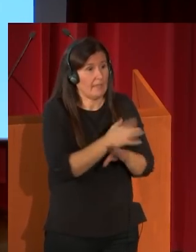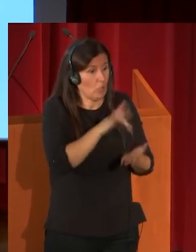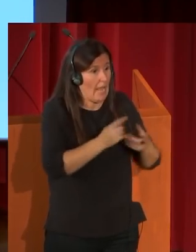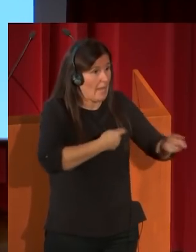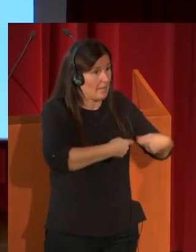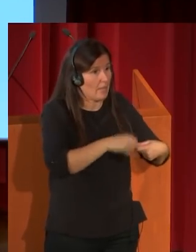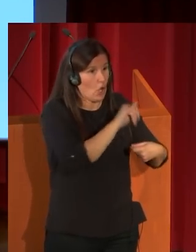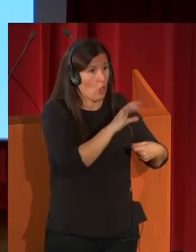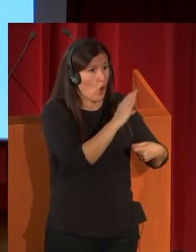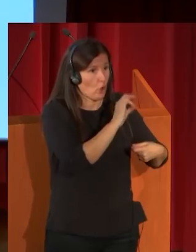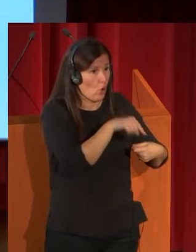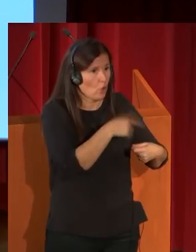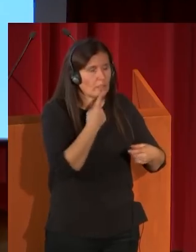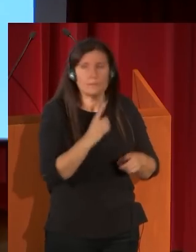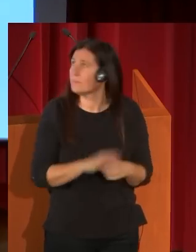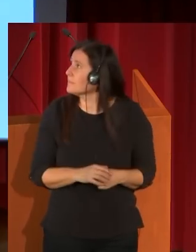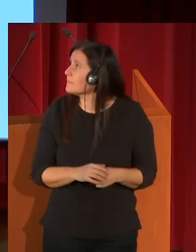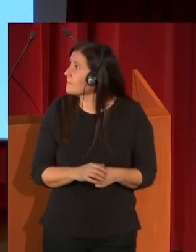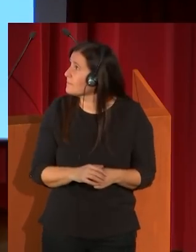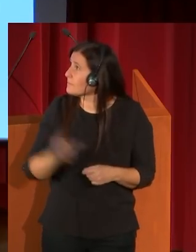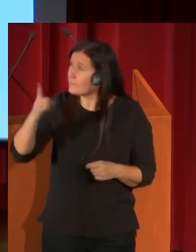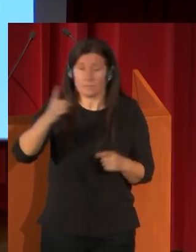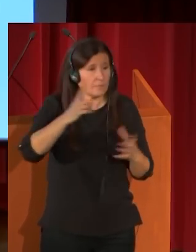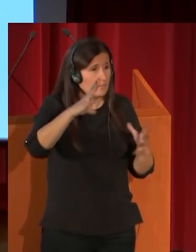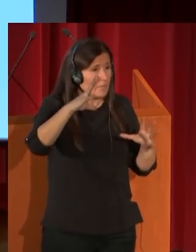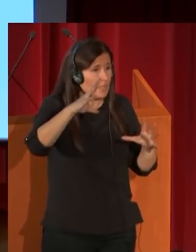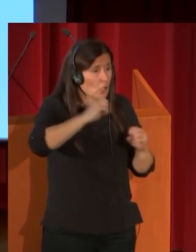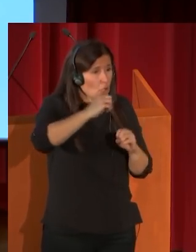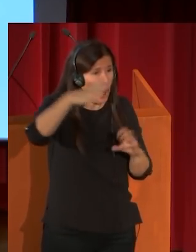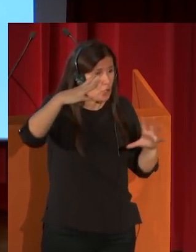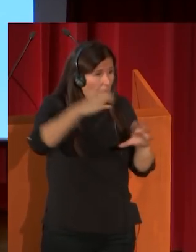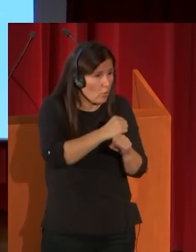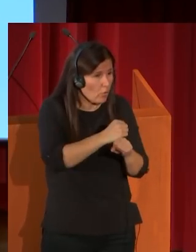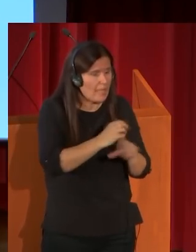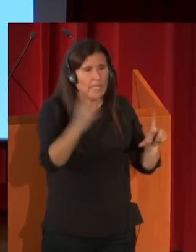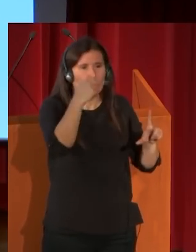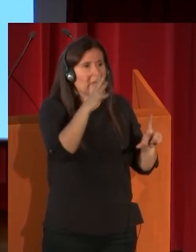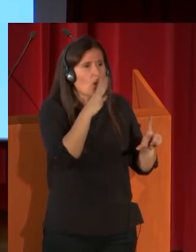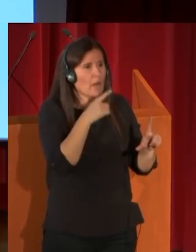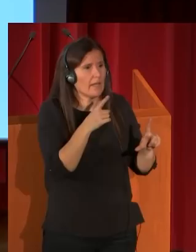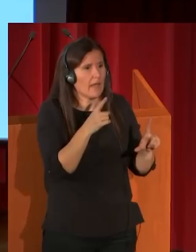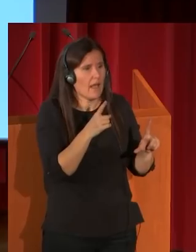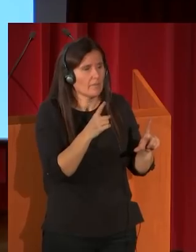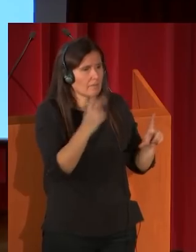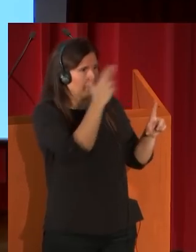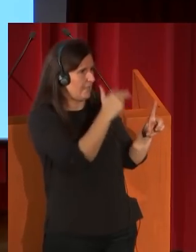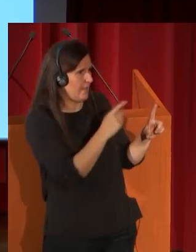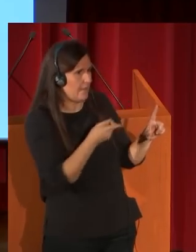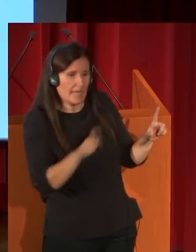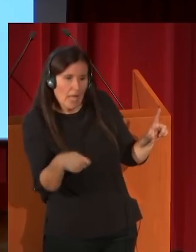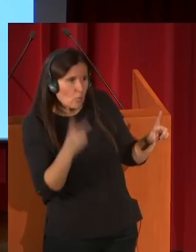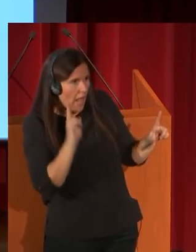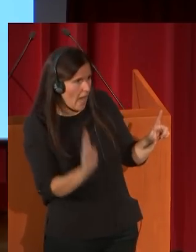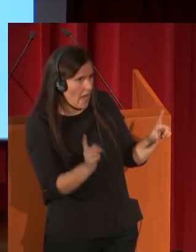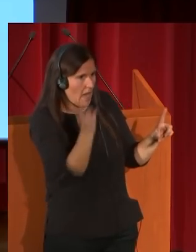Entonces, con este contraluz los representa en sus tiendas, es una acuarela tomada del natural. Hay otras